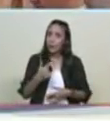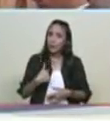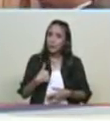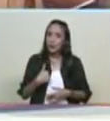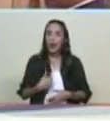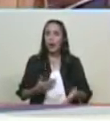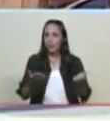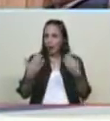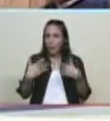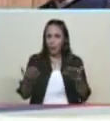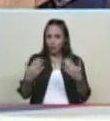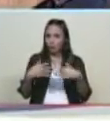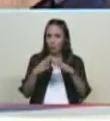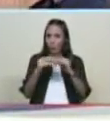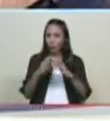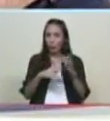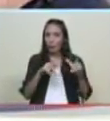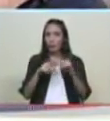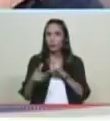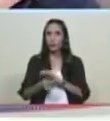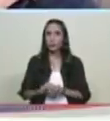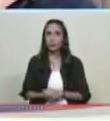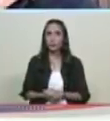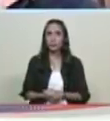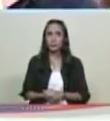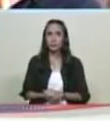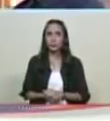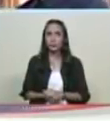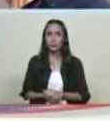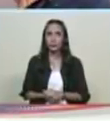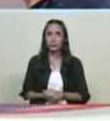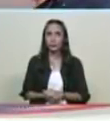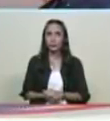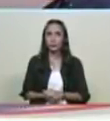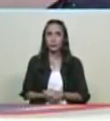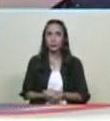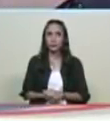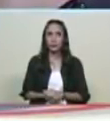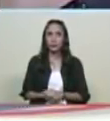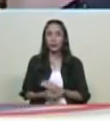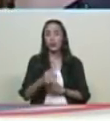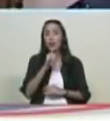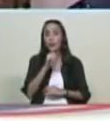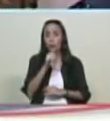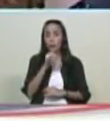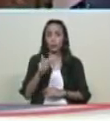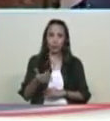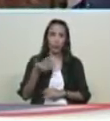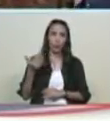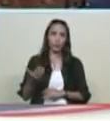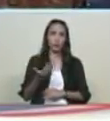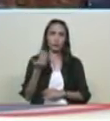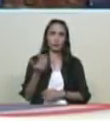yo le digo vamos claro que si vamos correcto otros datos importantes